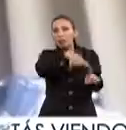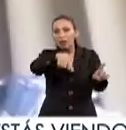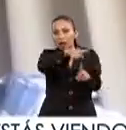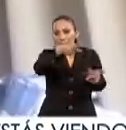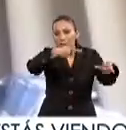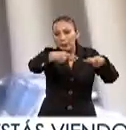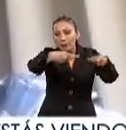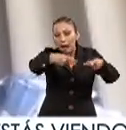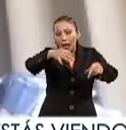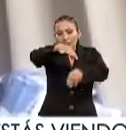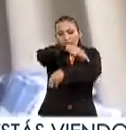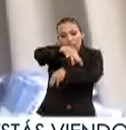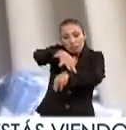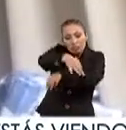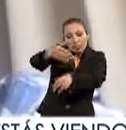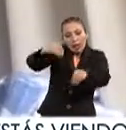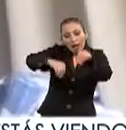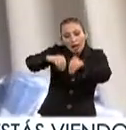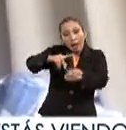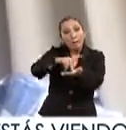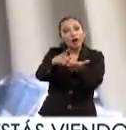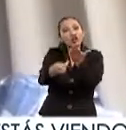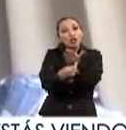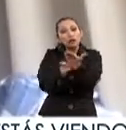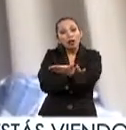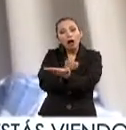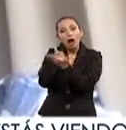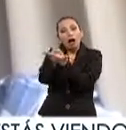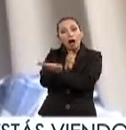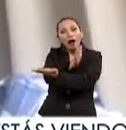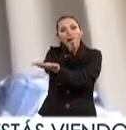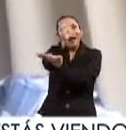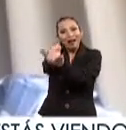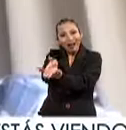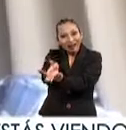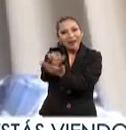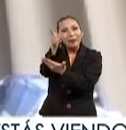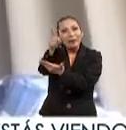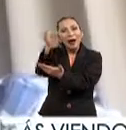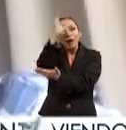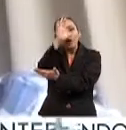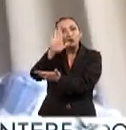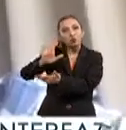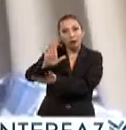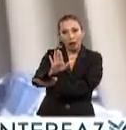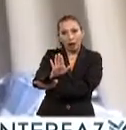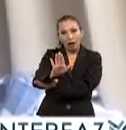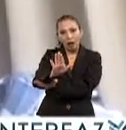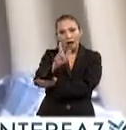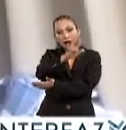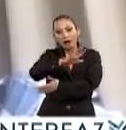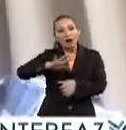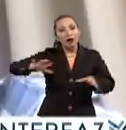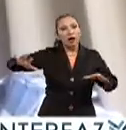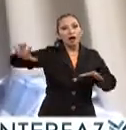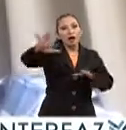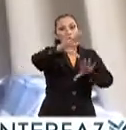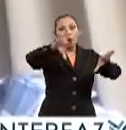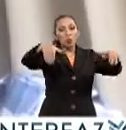planear a diseñar proyectos de intervención en la cultura a nivel de